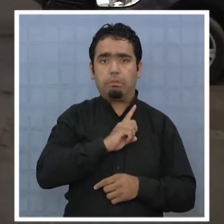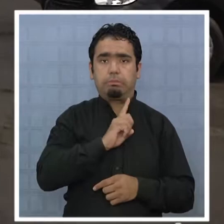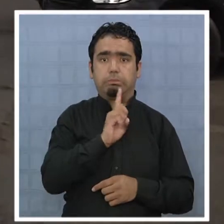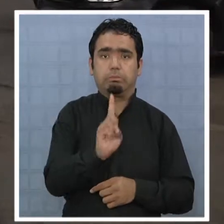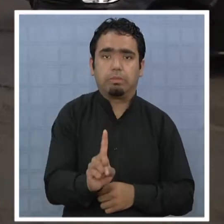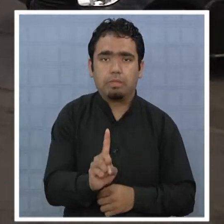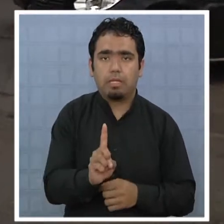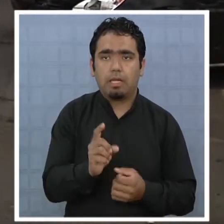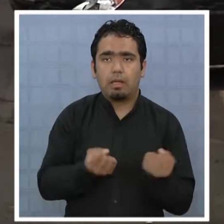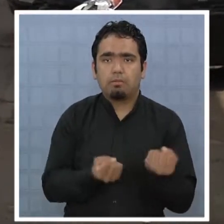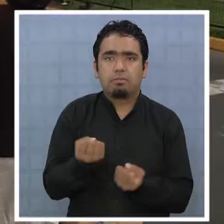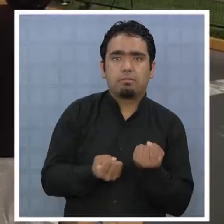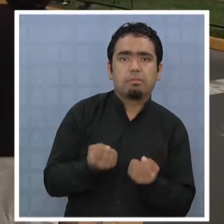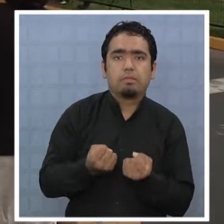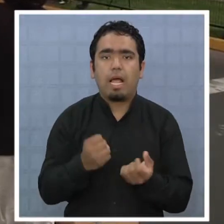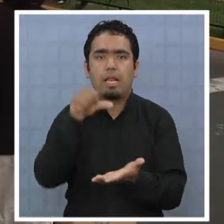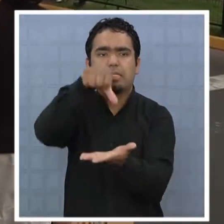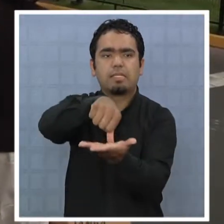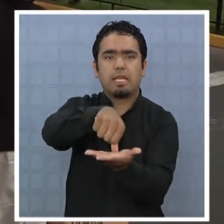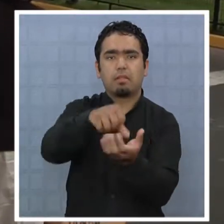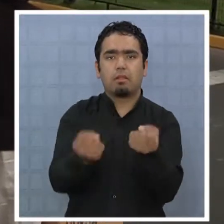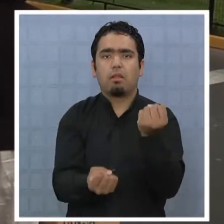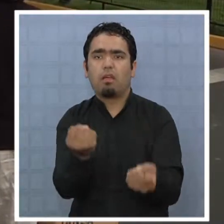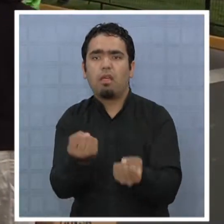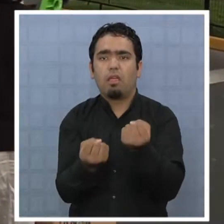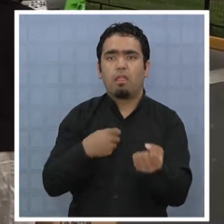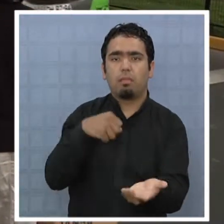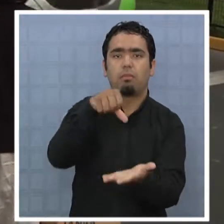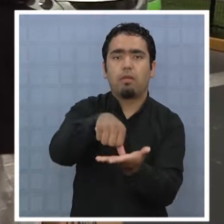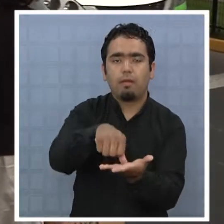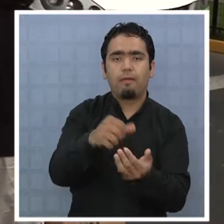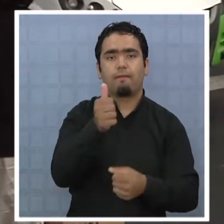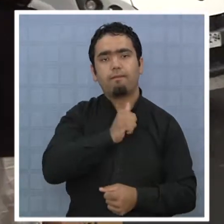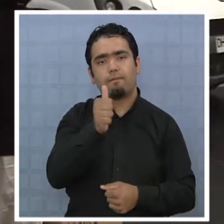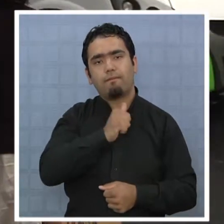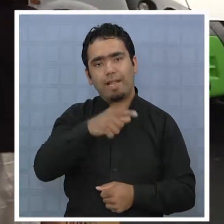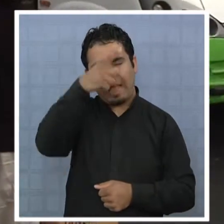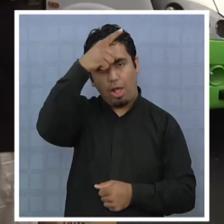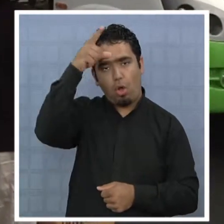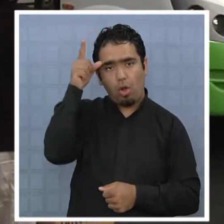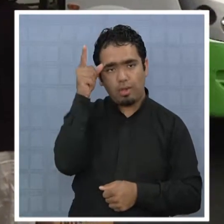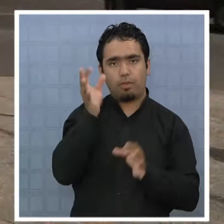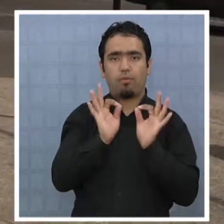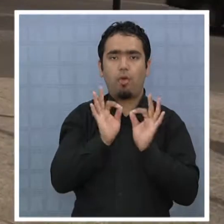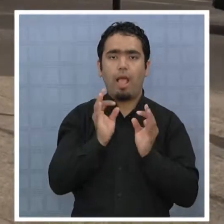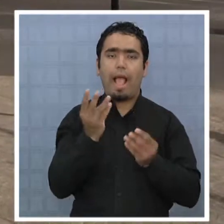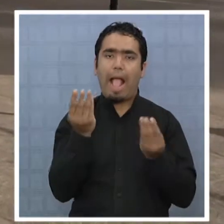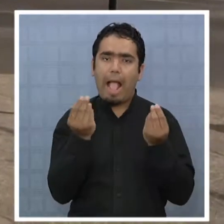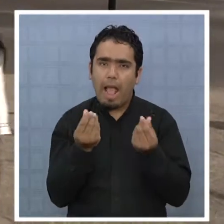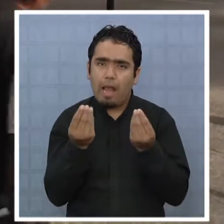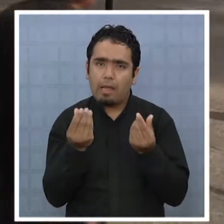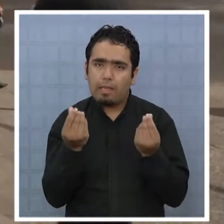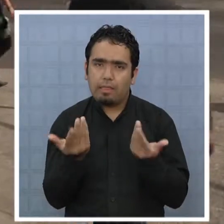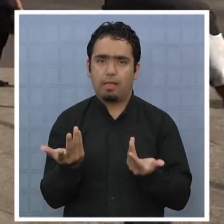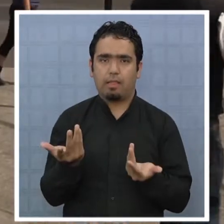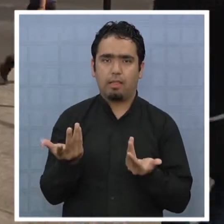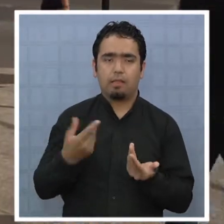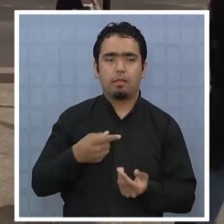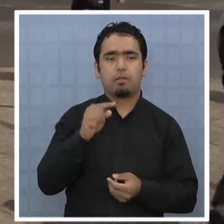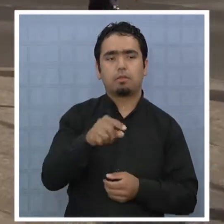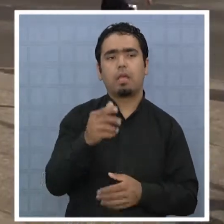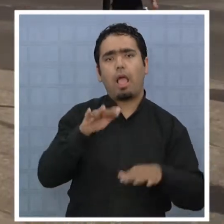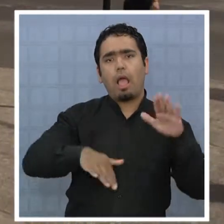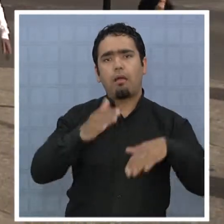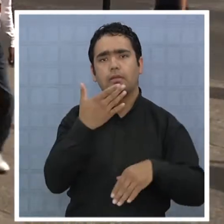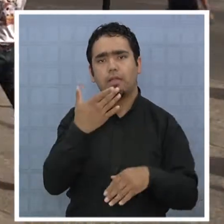al centro es un problema, lo que podría mejorar con una locomoción colectiva de calidad, lo que se suma a que muchas veces caminar